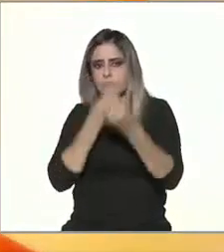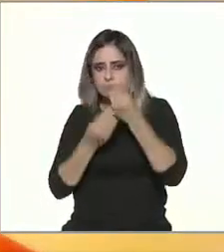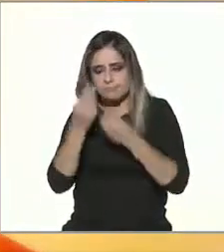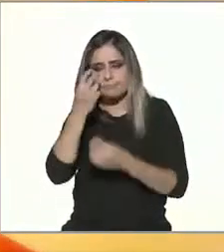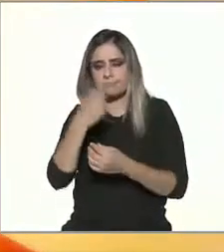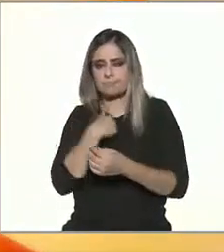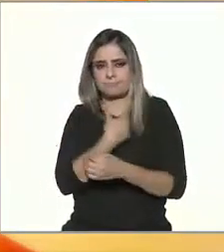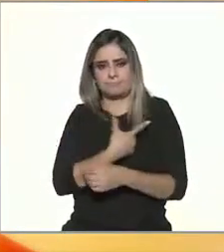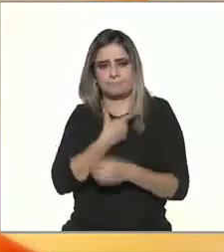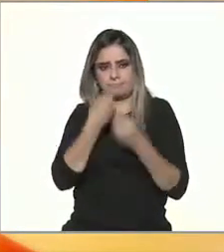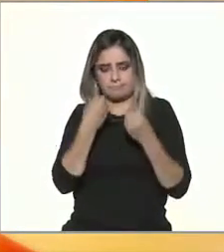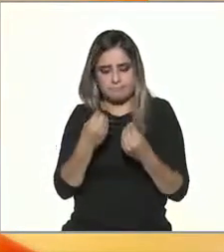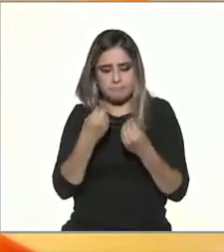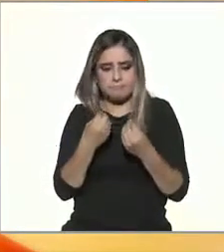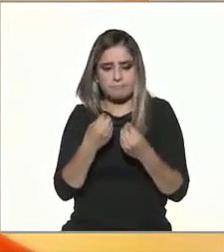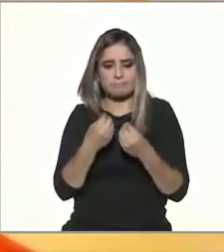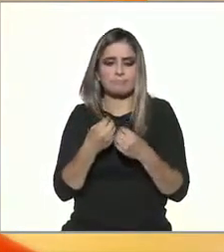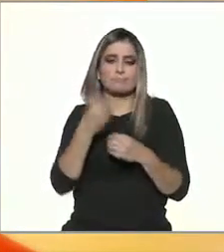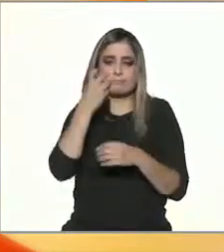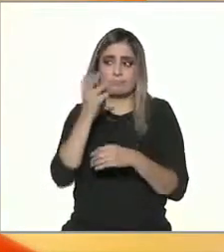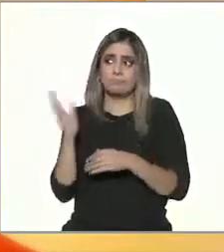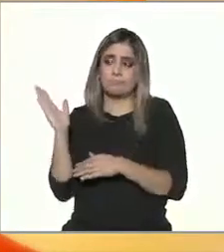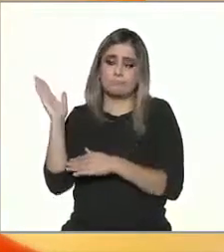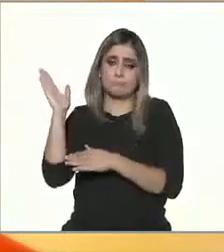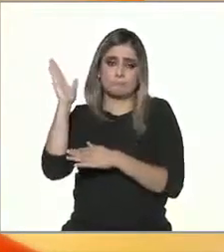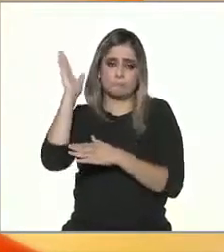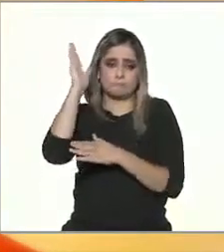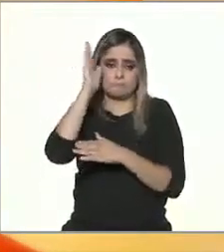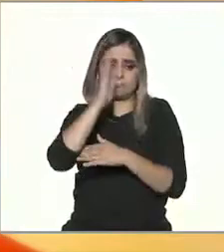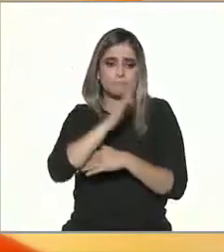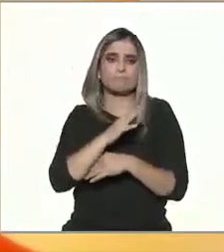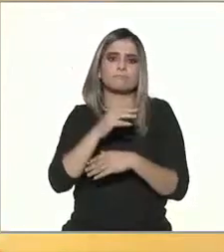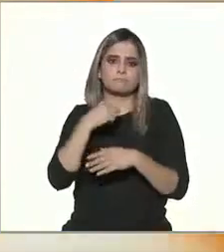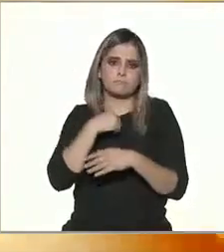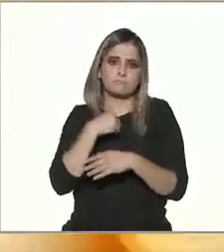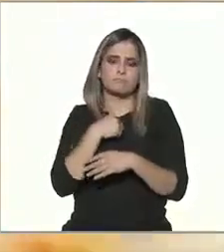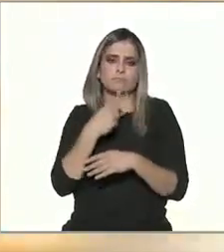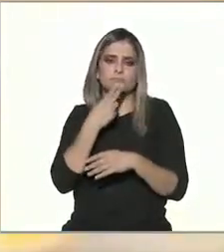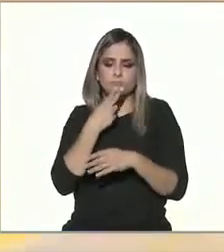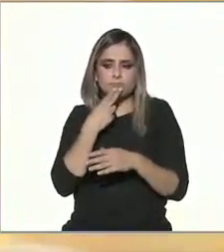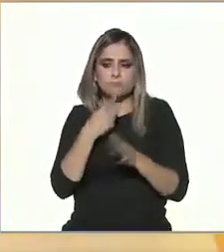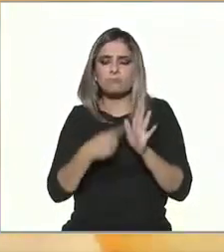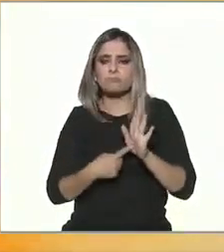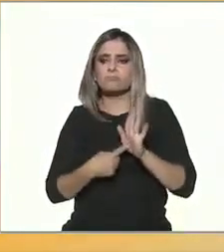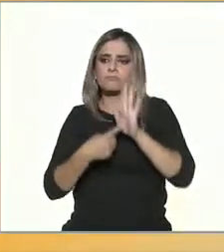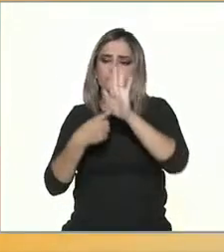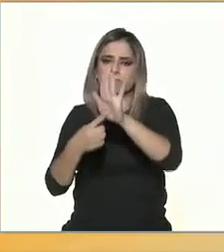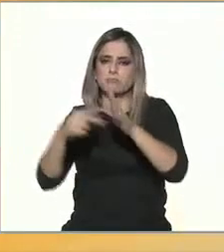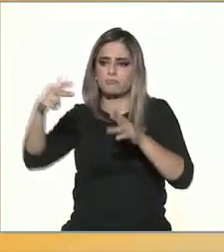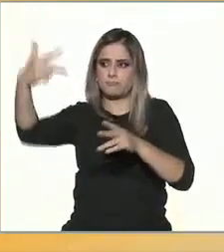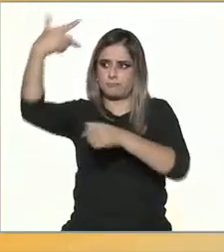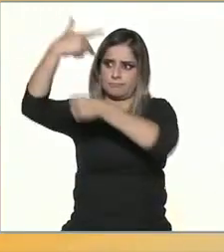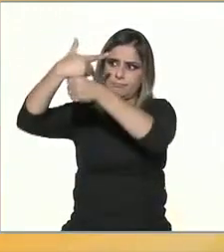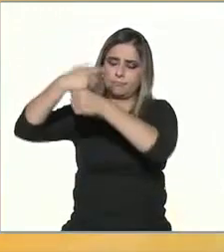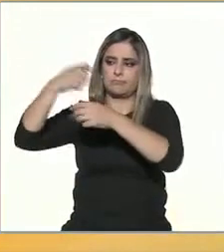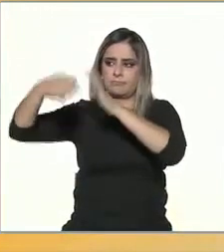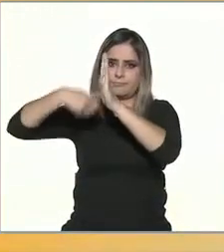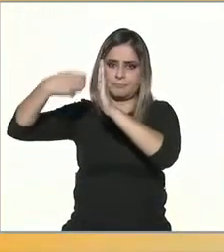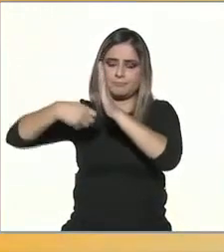felizmente, casi todo lo que hago durante el día puede ser usado como un ejemplo para los temas que me tocan